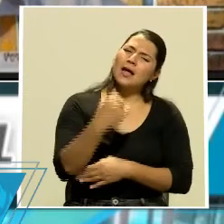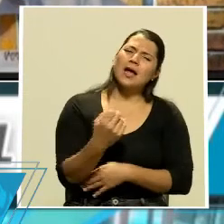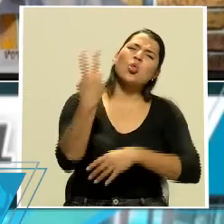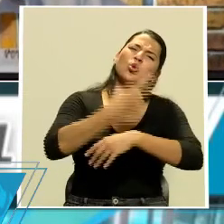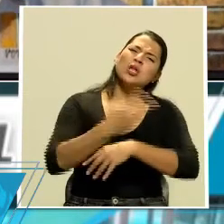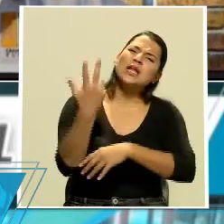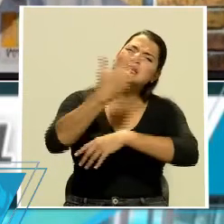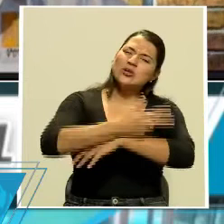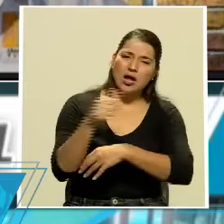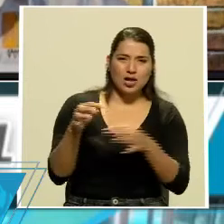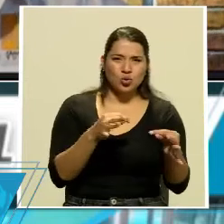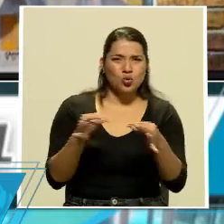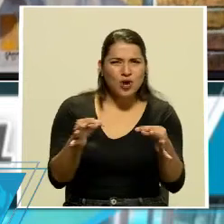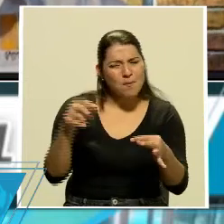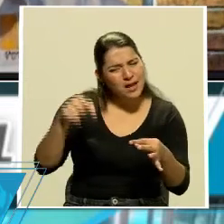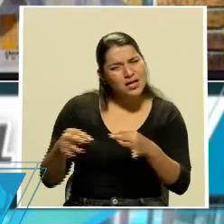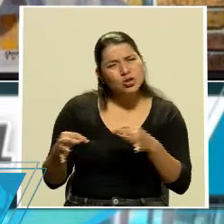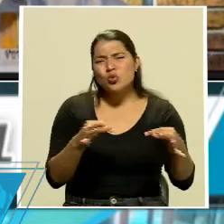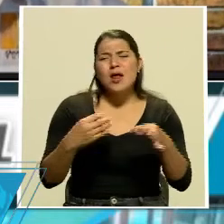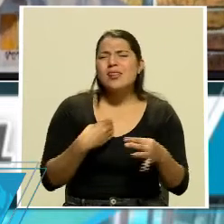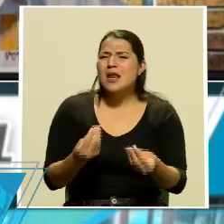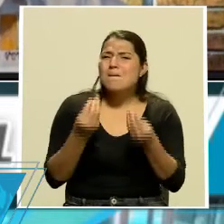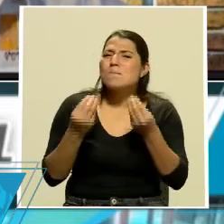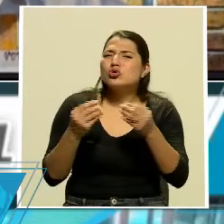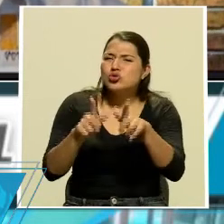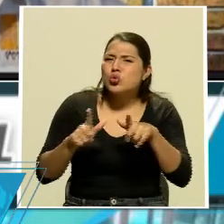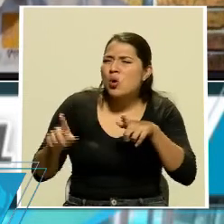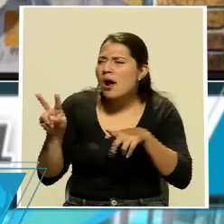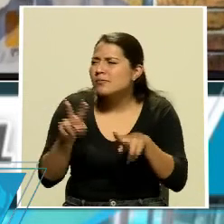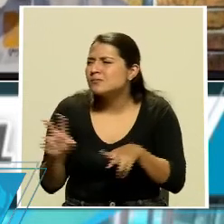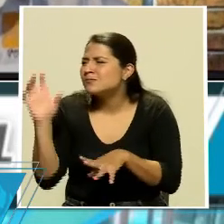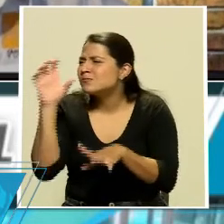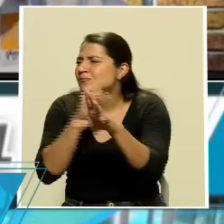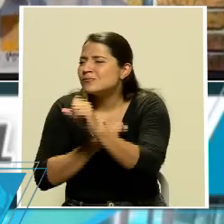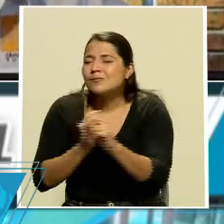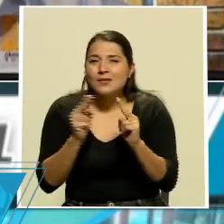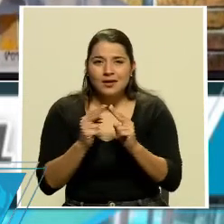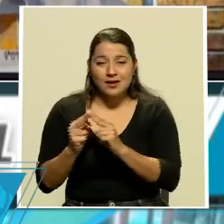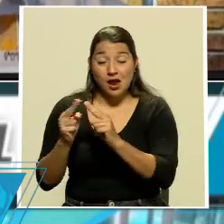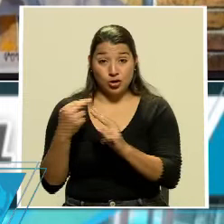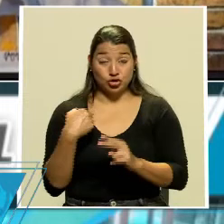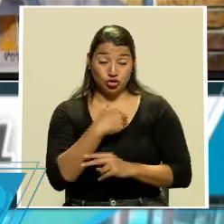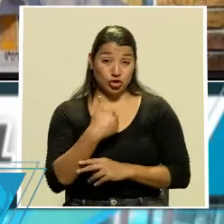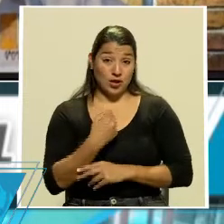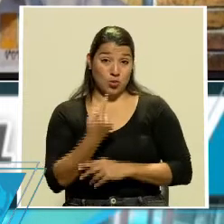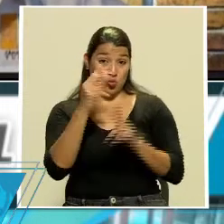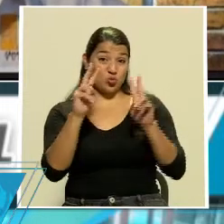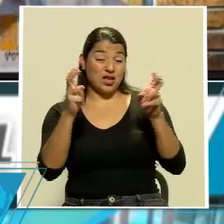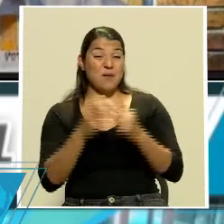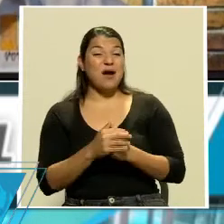días a Turrialba. Turrialba tiene mucho por descubrir. Nosotros tenemos un lema que lo adoptamos en el Festival de Turismo y fue